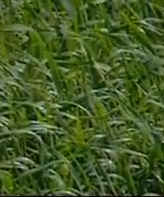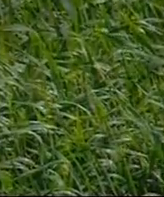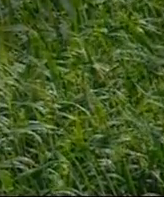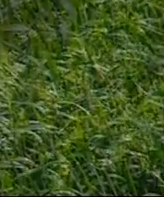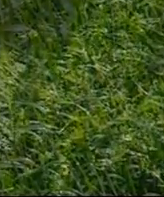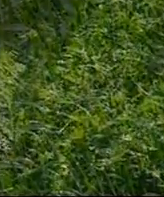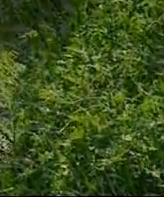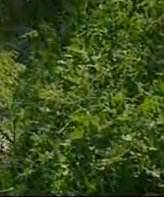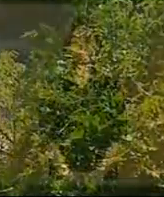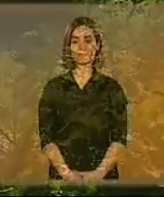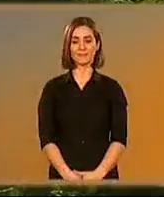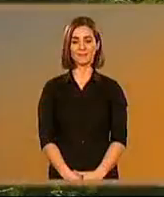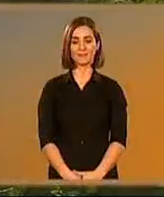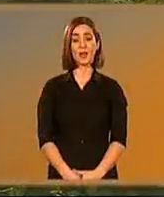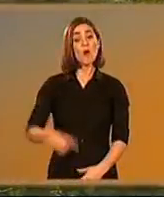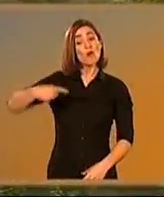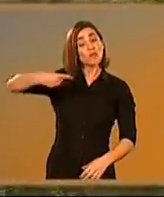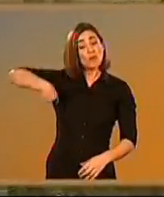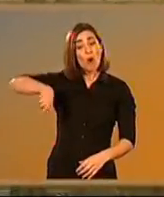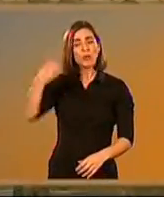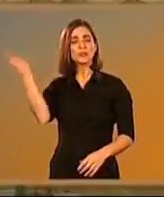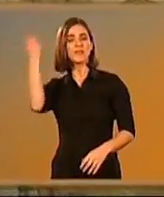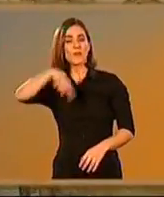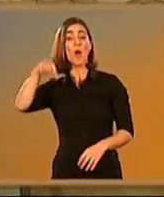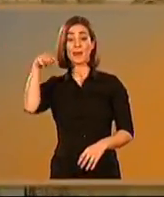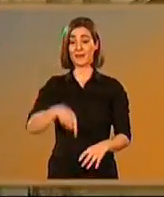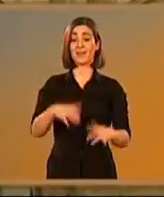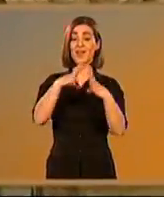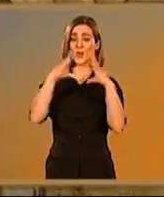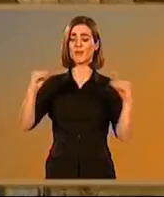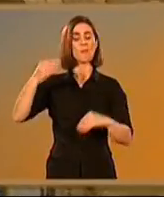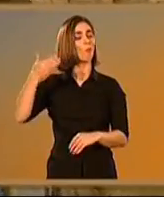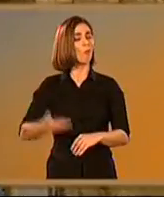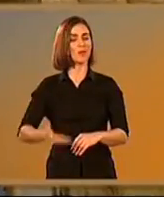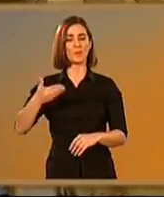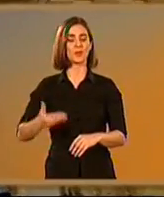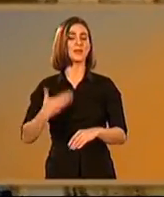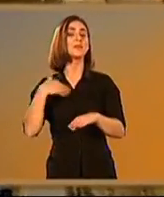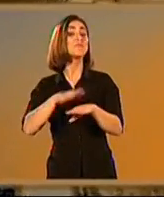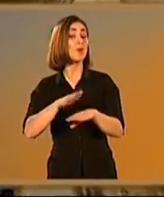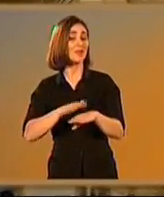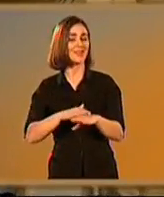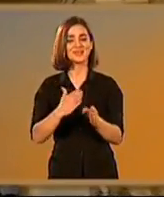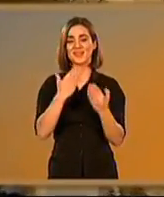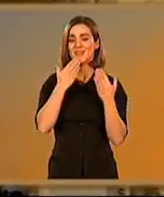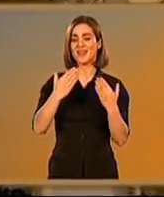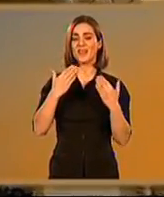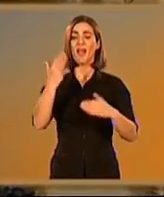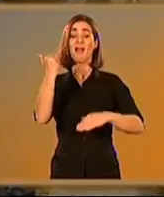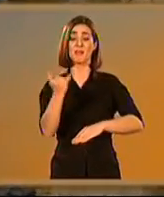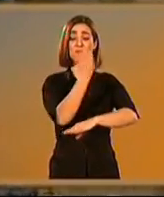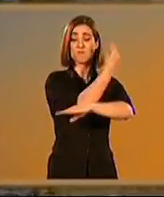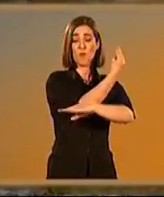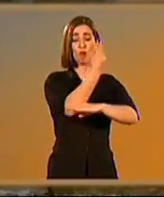Testimonio de este legado es el impresionante patrimonio artístico y monumental que en el caso de Andalucía adquiere una